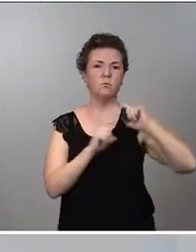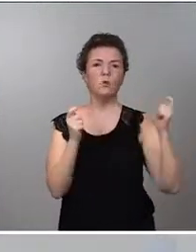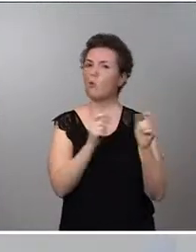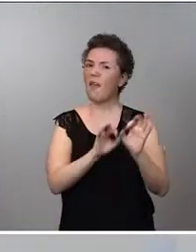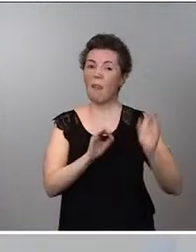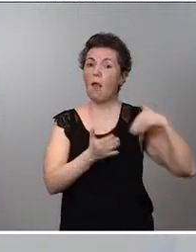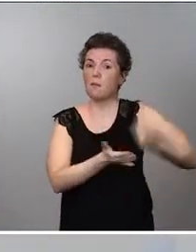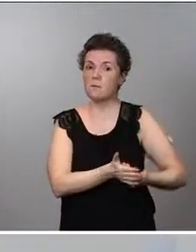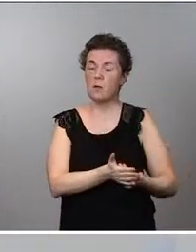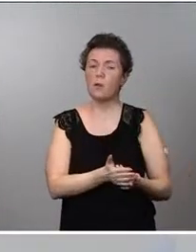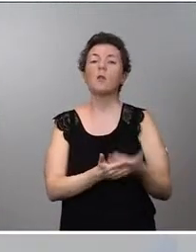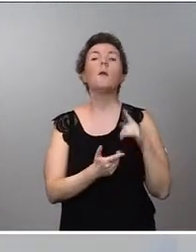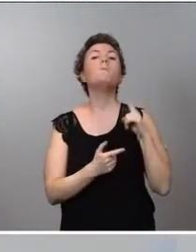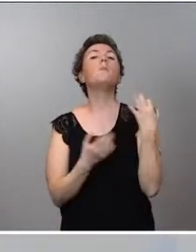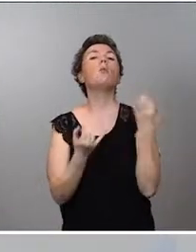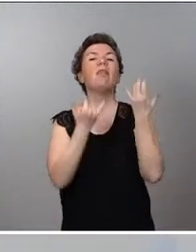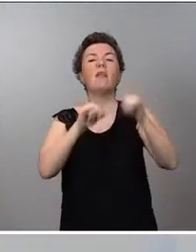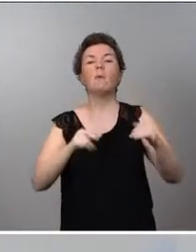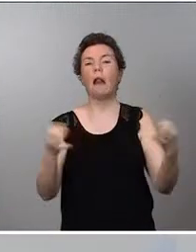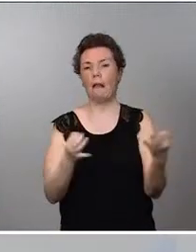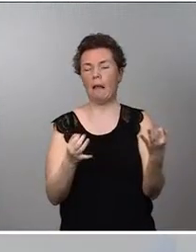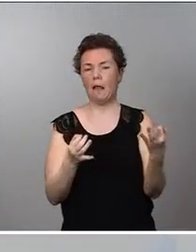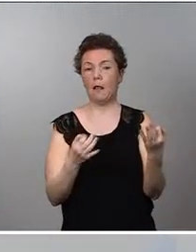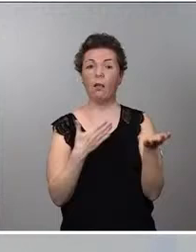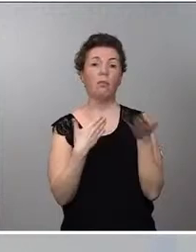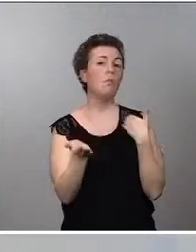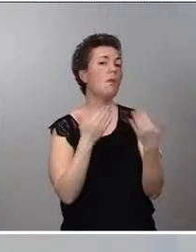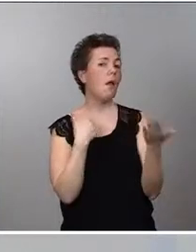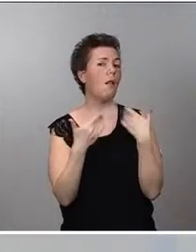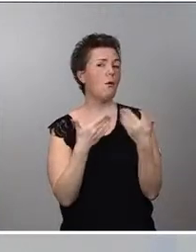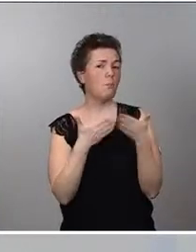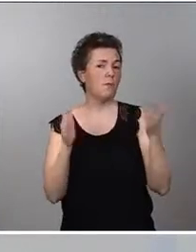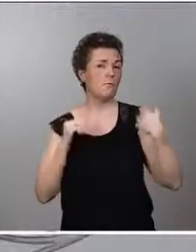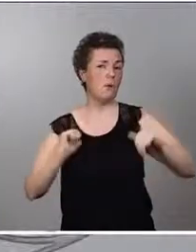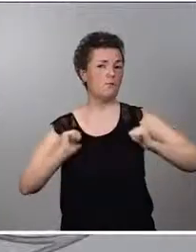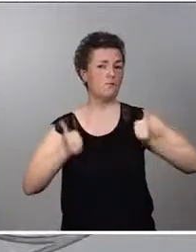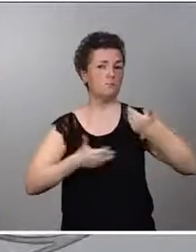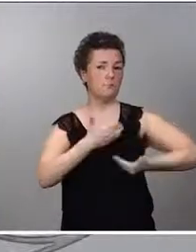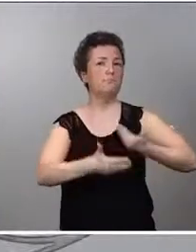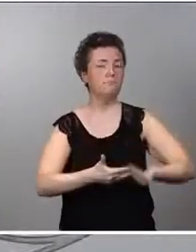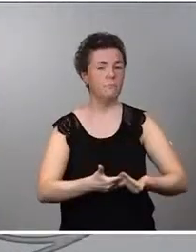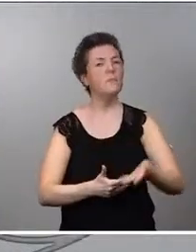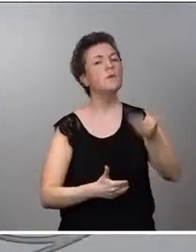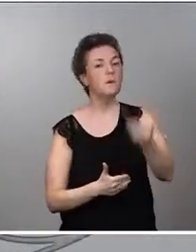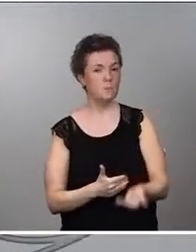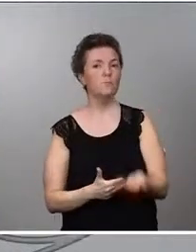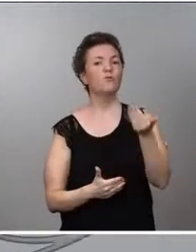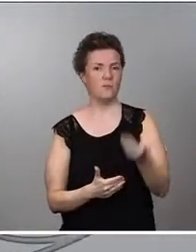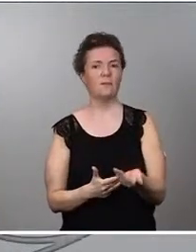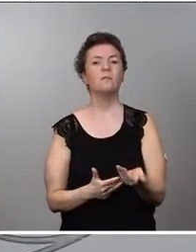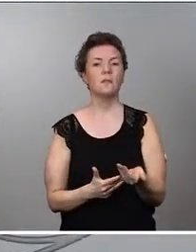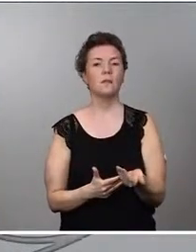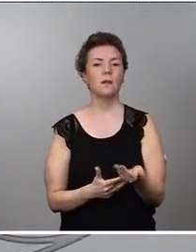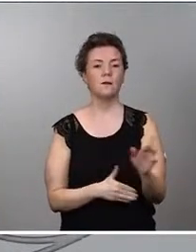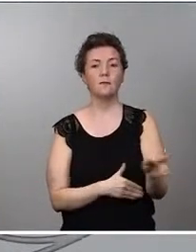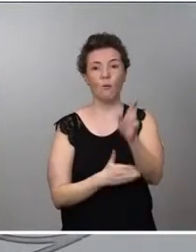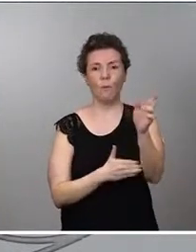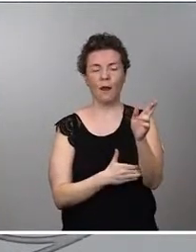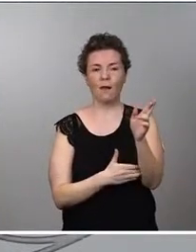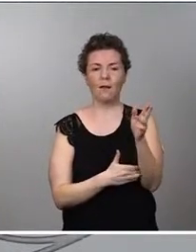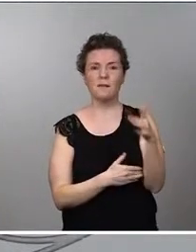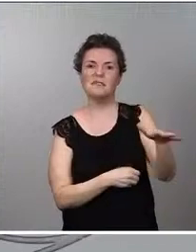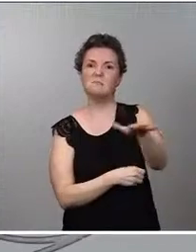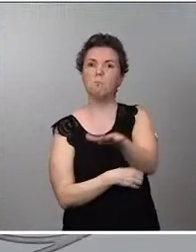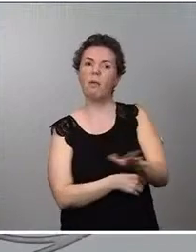lo primero que hay que celebrar es que el diálogo se haya abierto paso. Es muy importante el haber recuperado este espacio de